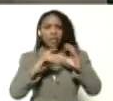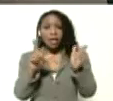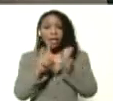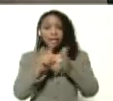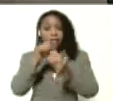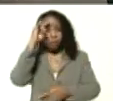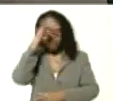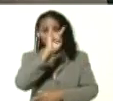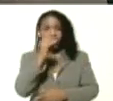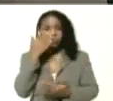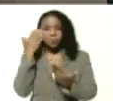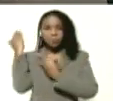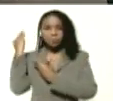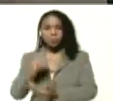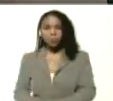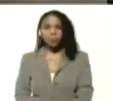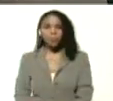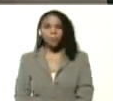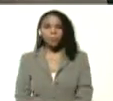Fermín Toro. Adelante.